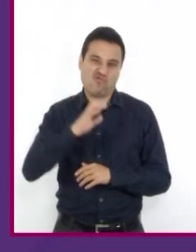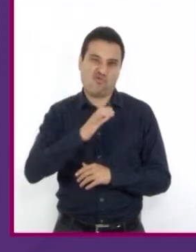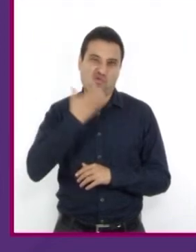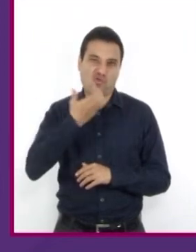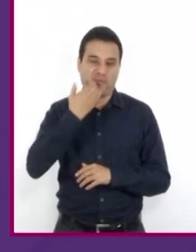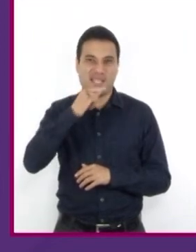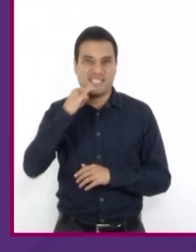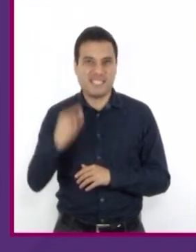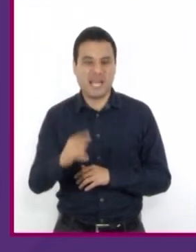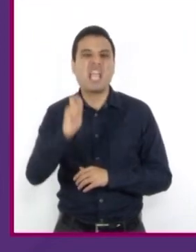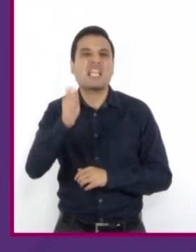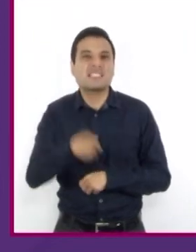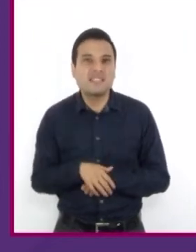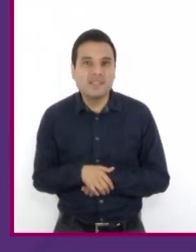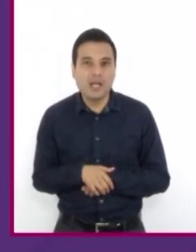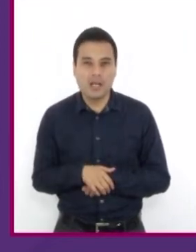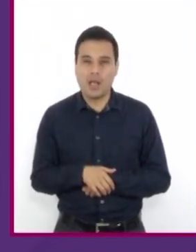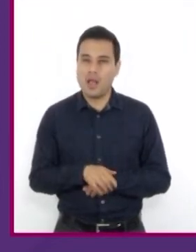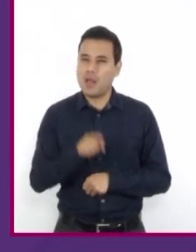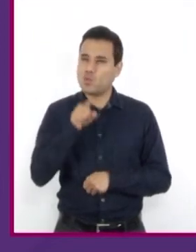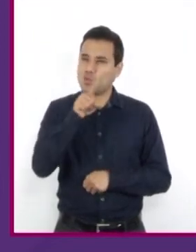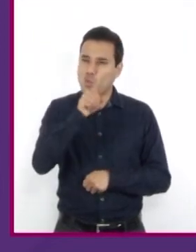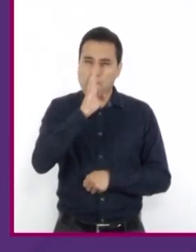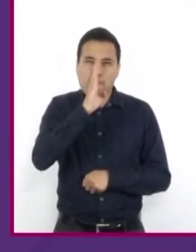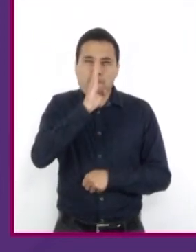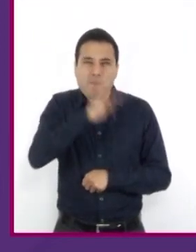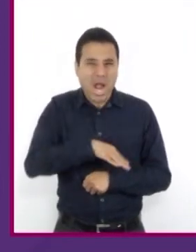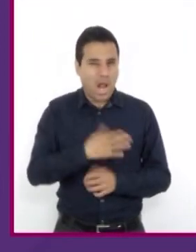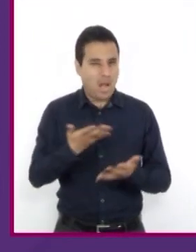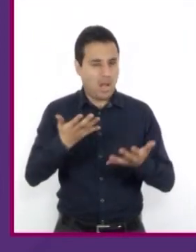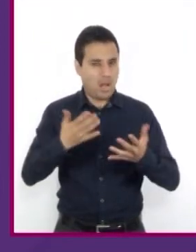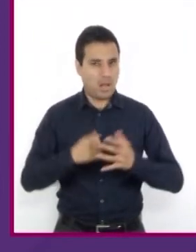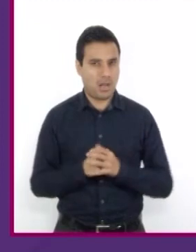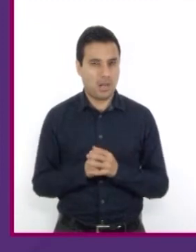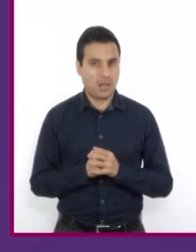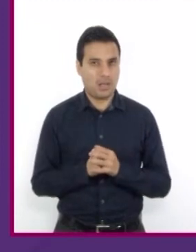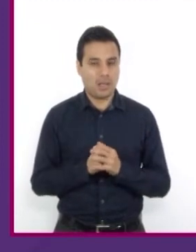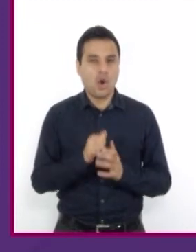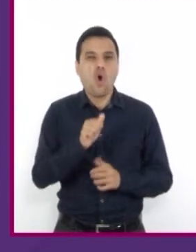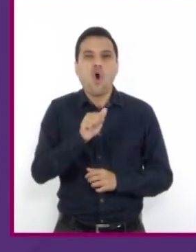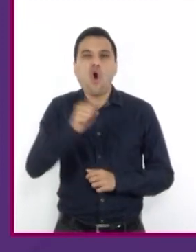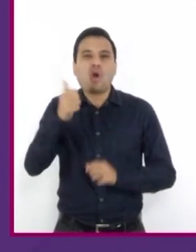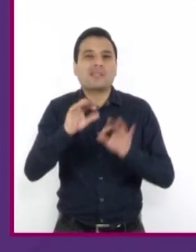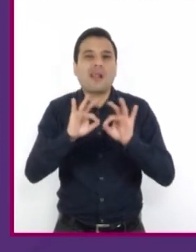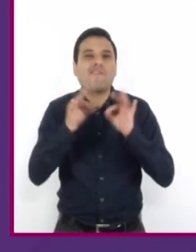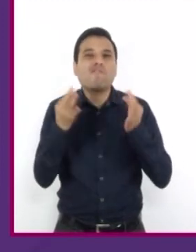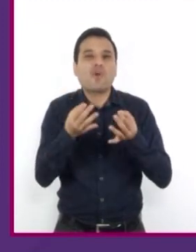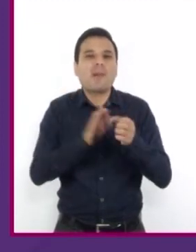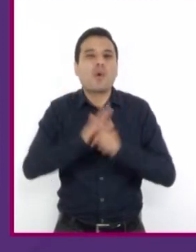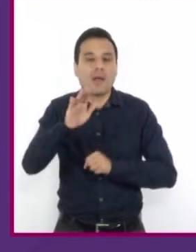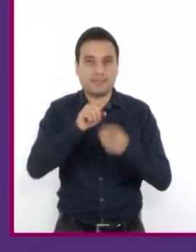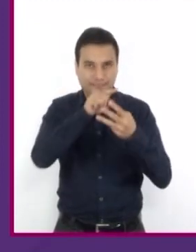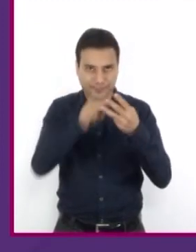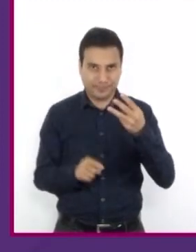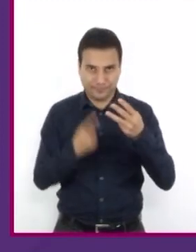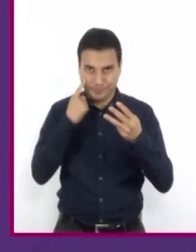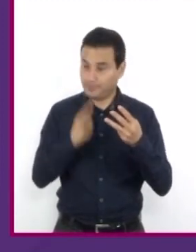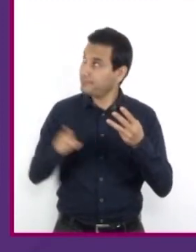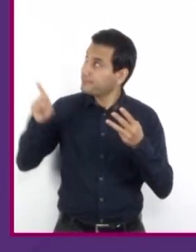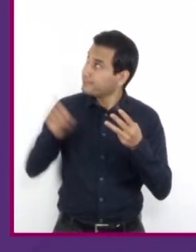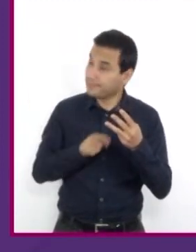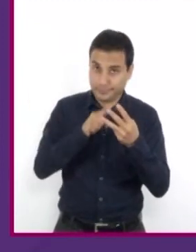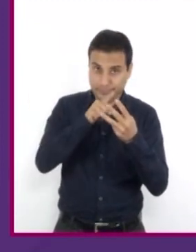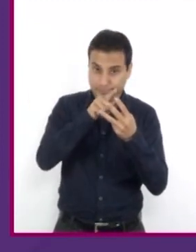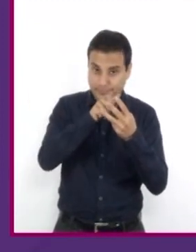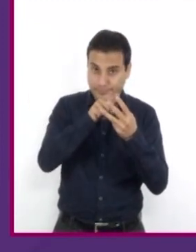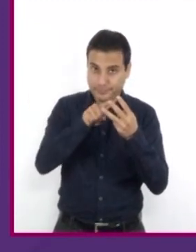México significa, te pasaste. ¿De qué otra manera podrías decirlo? A. Te la bañaste.